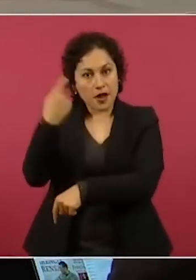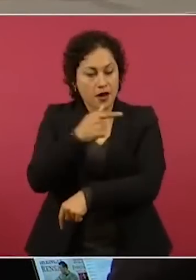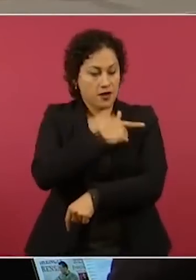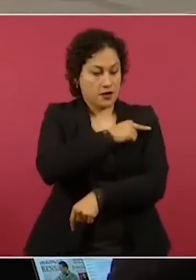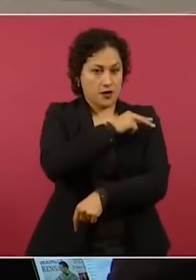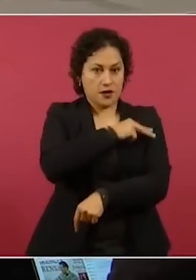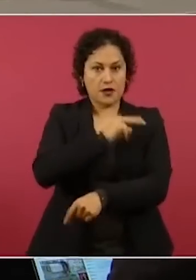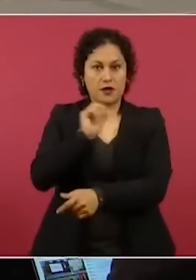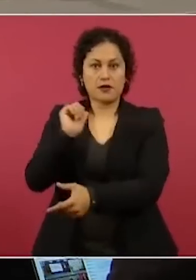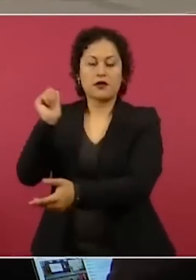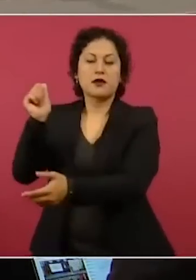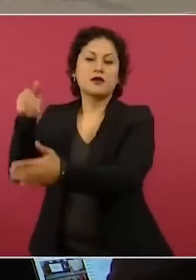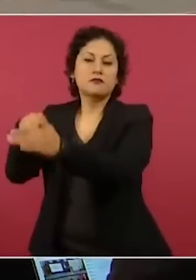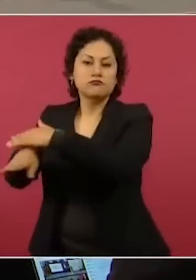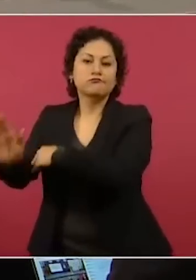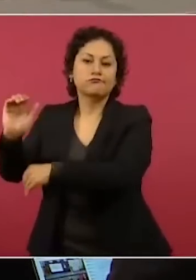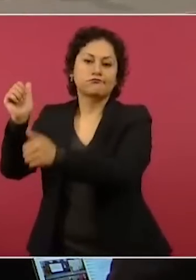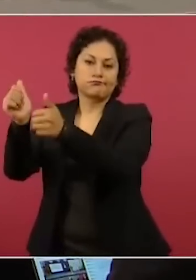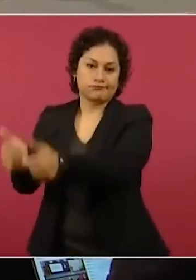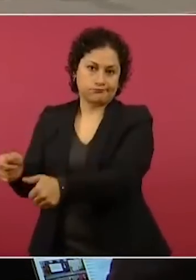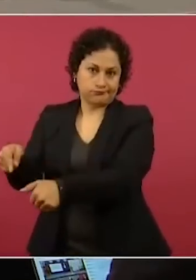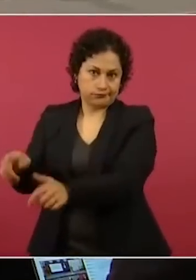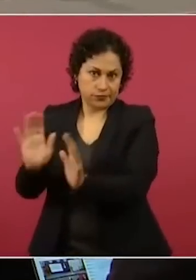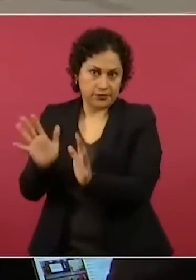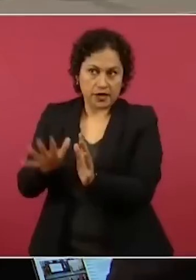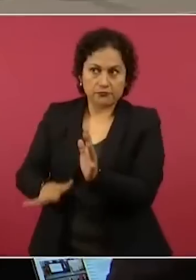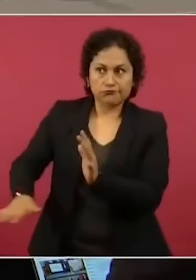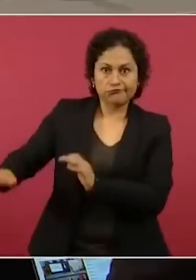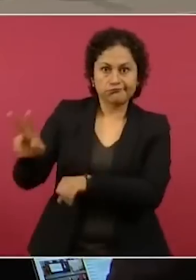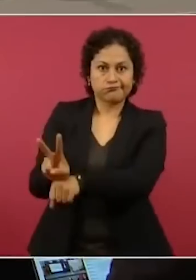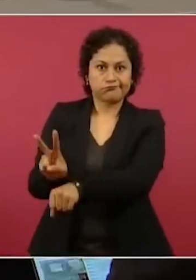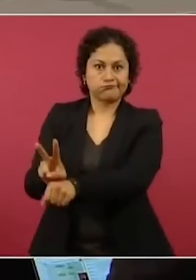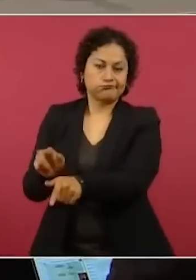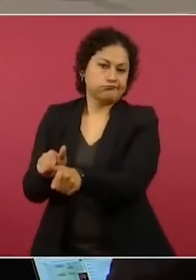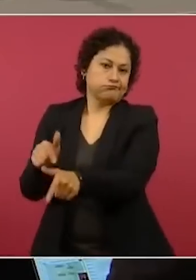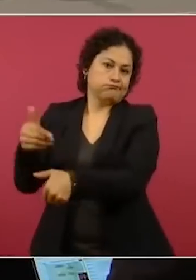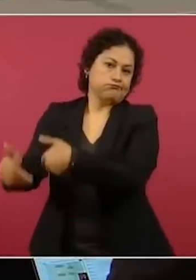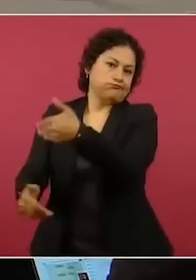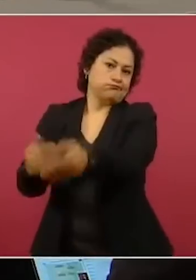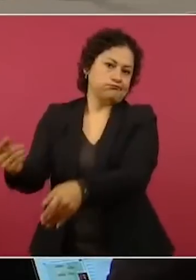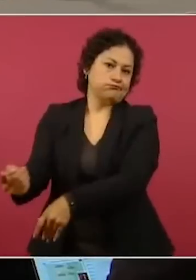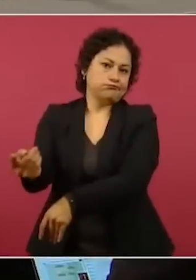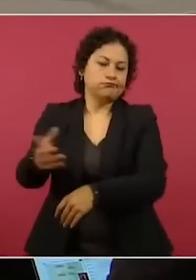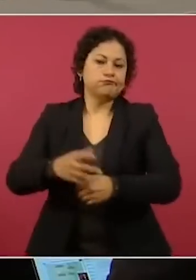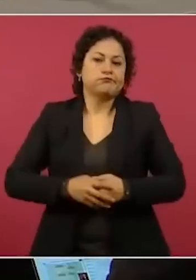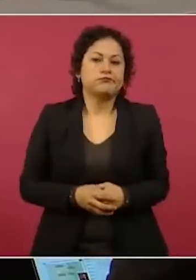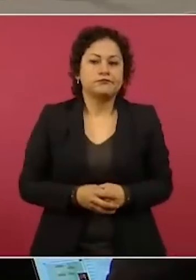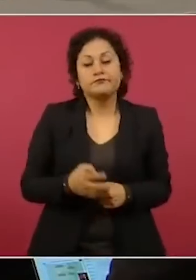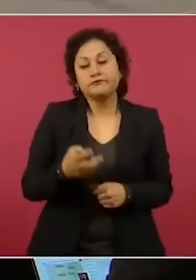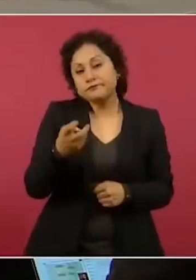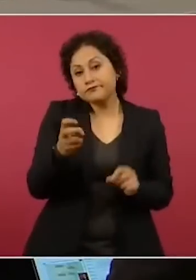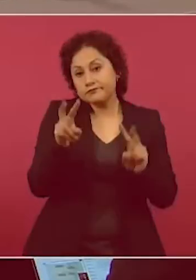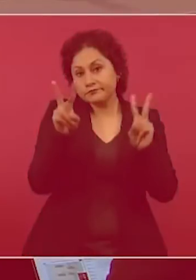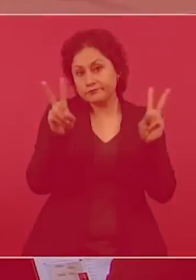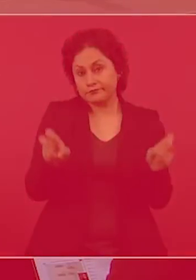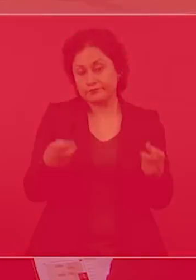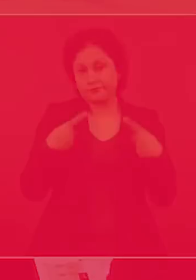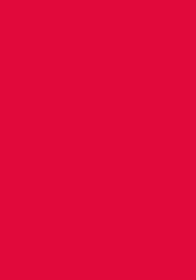es el resultado que tenemos en cuanto a los migrantes desaparecidos. Muchas gracias.